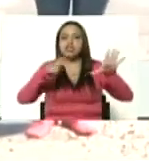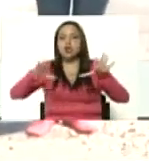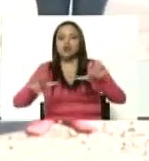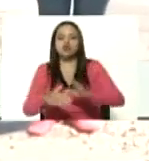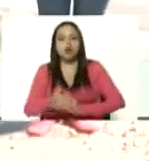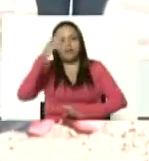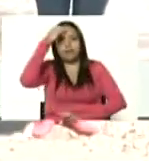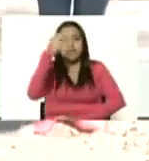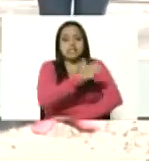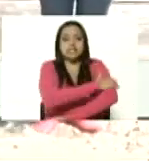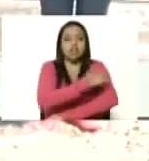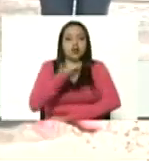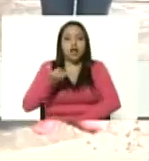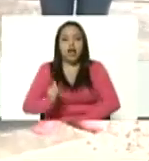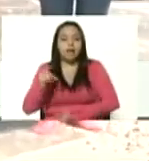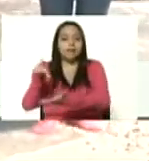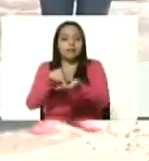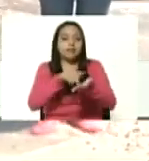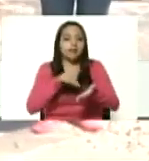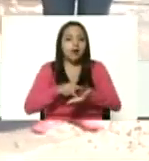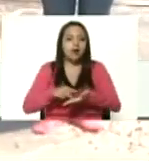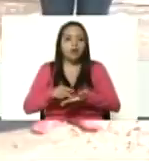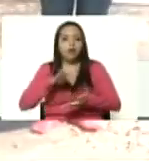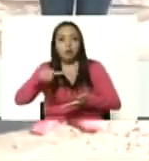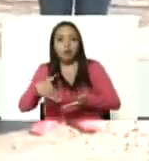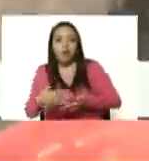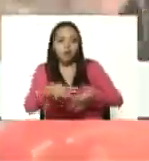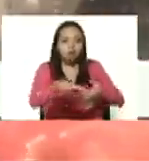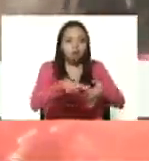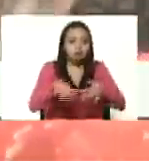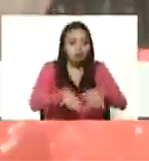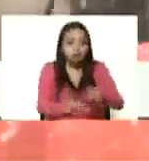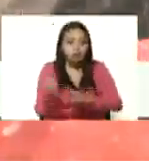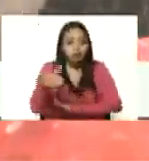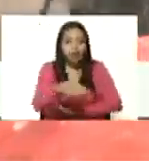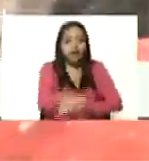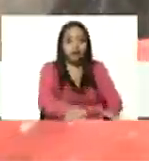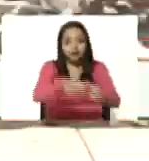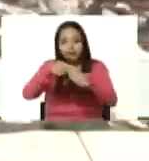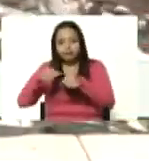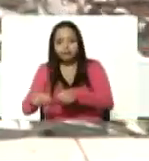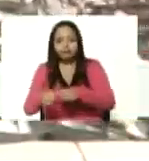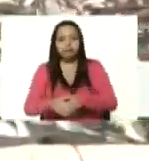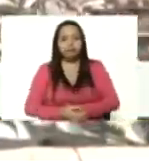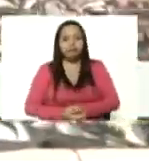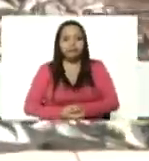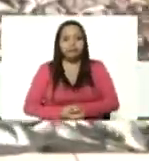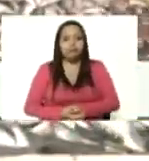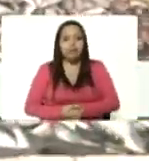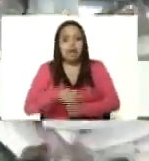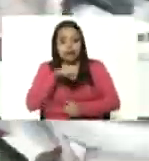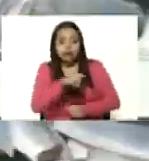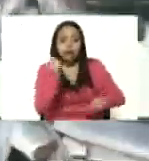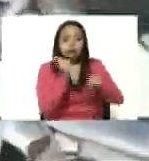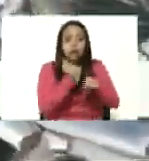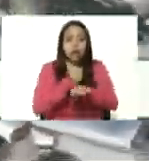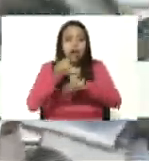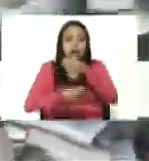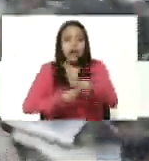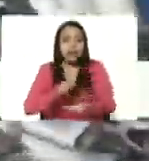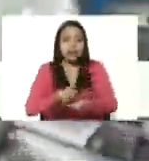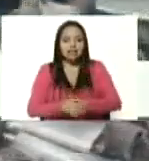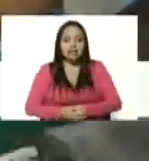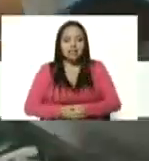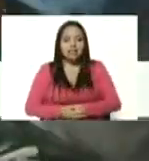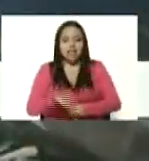intervienen en la cadena logística para la obtención de la proteína marítima mi comandante en jefe es el recurso pesquero protegido por